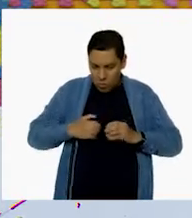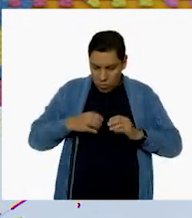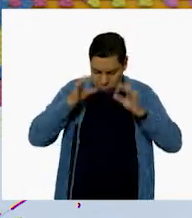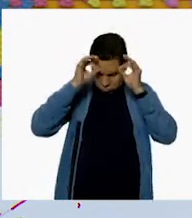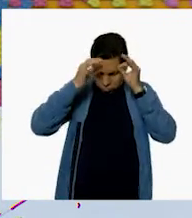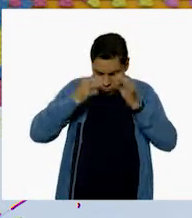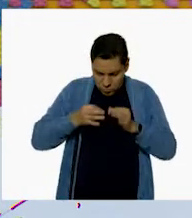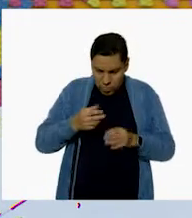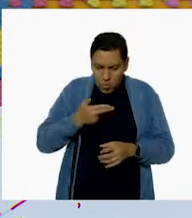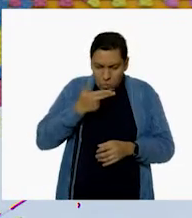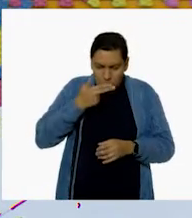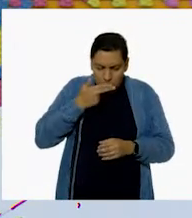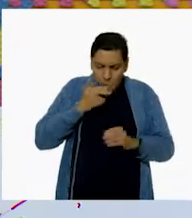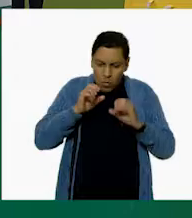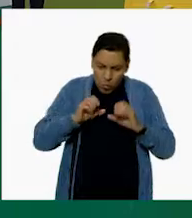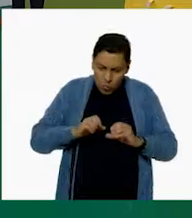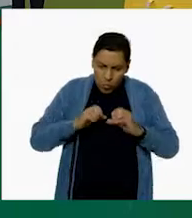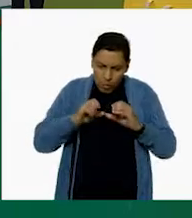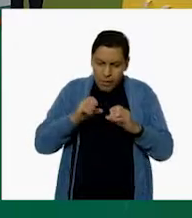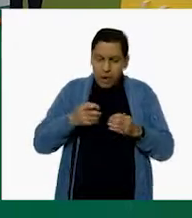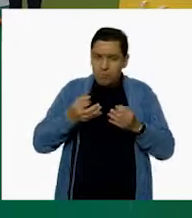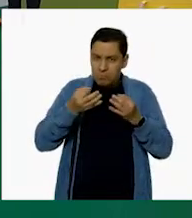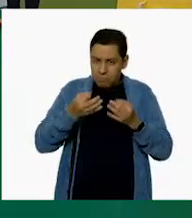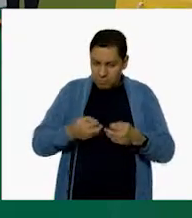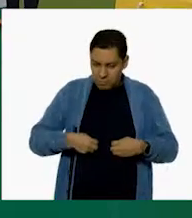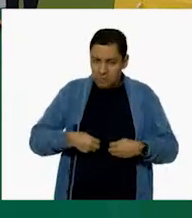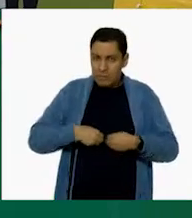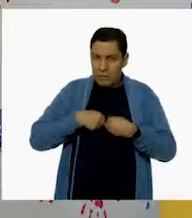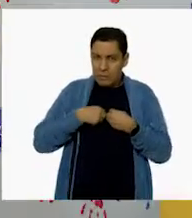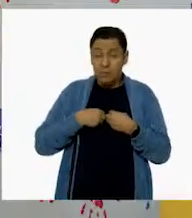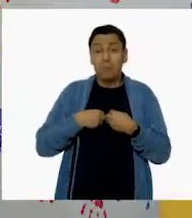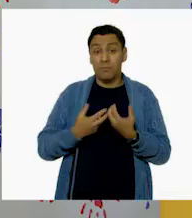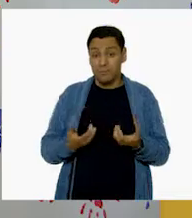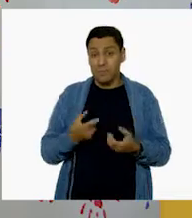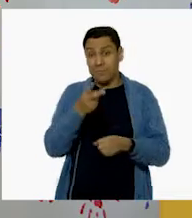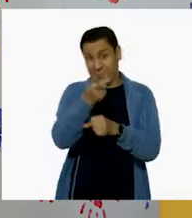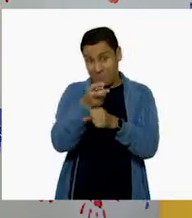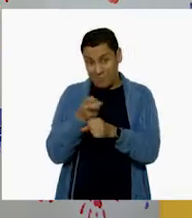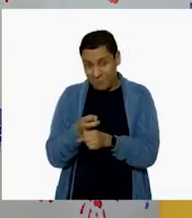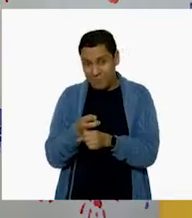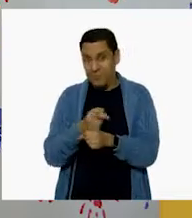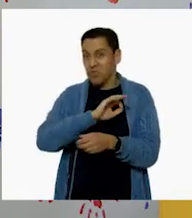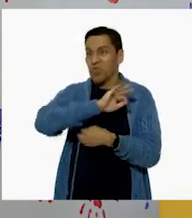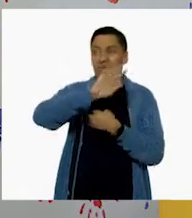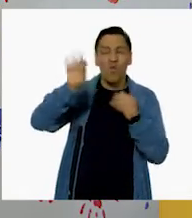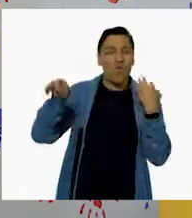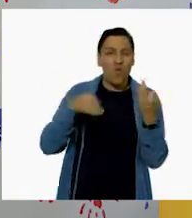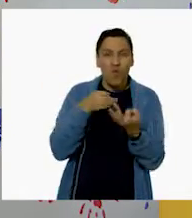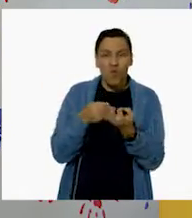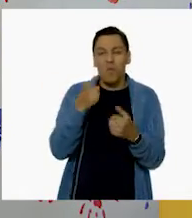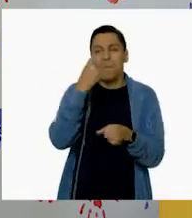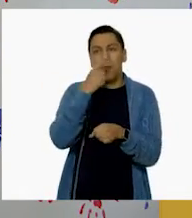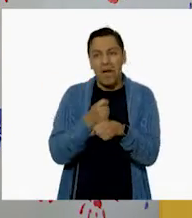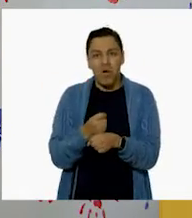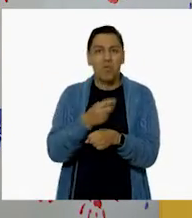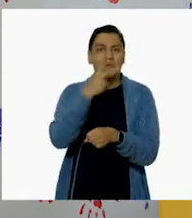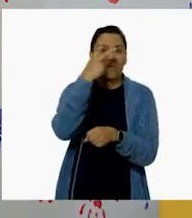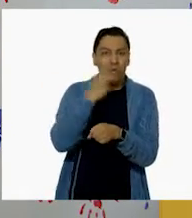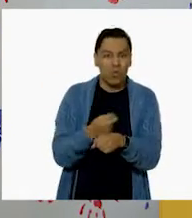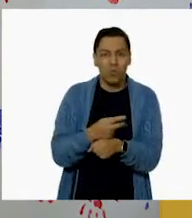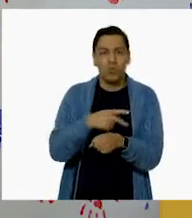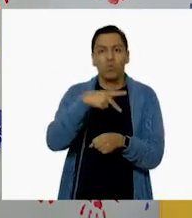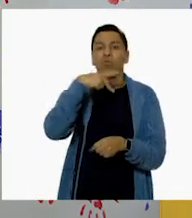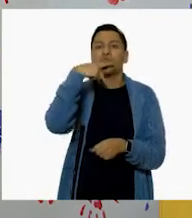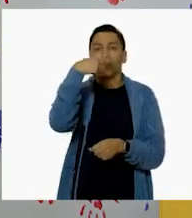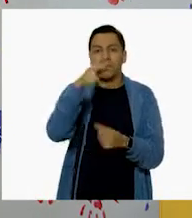es, Gloria. Tienes toda la razón. Y sí, queremos invitarte a ti y a las niñas y los niños de primero y de segundo a hacer su revista de